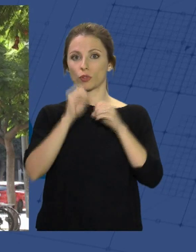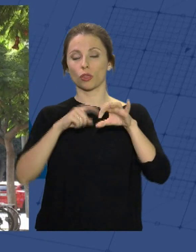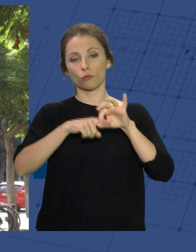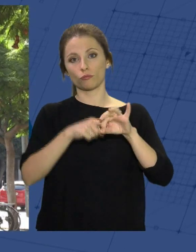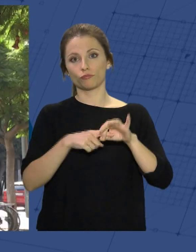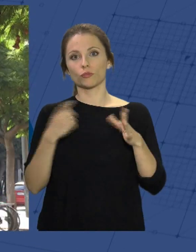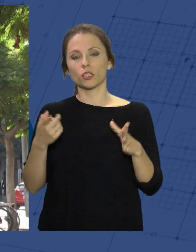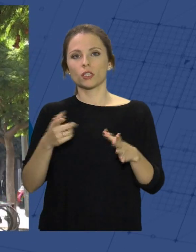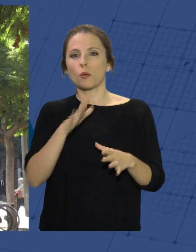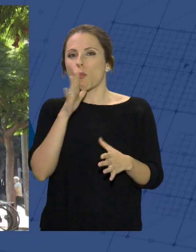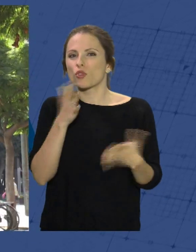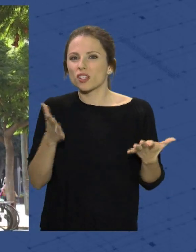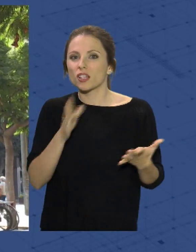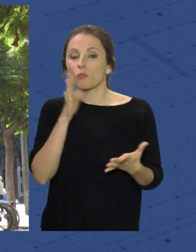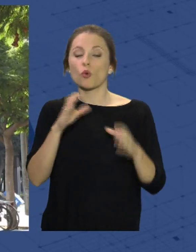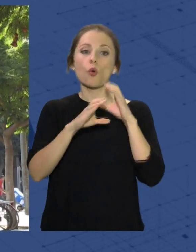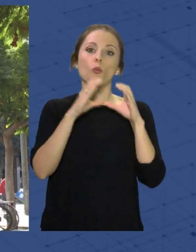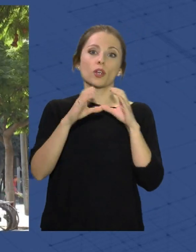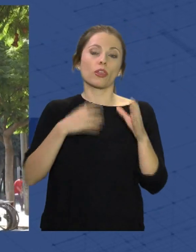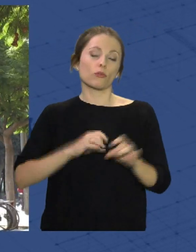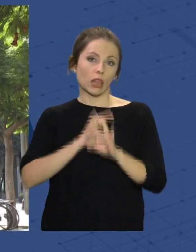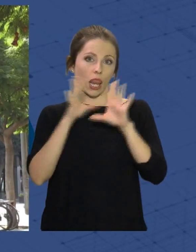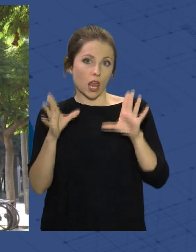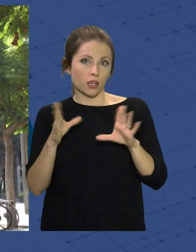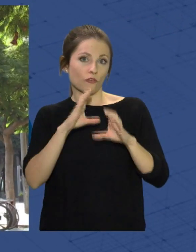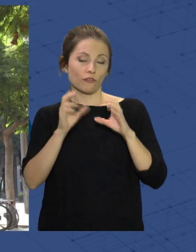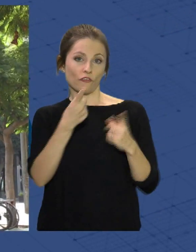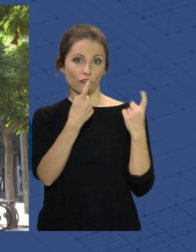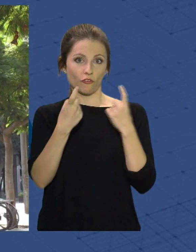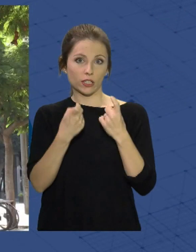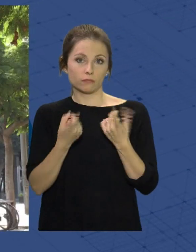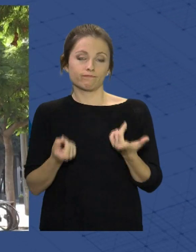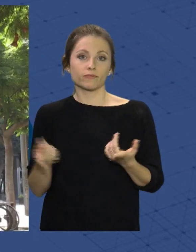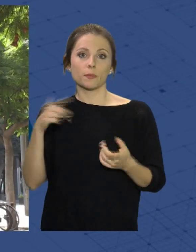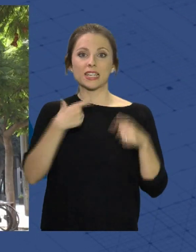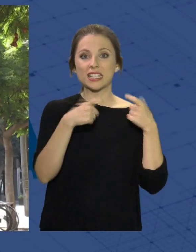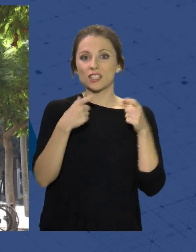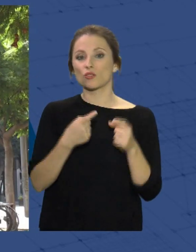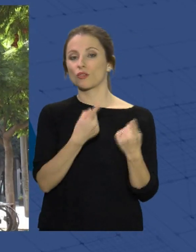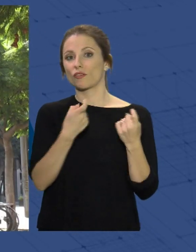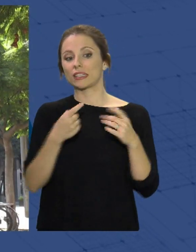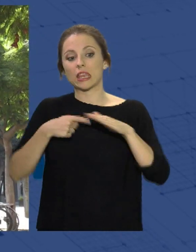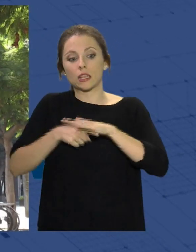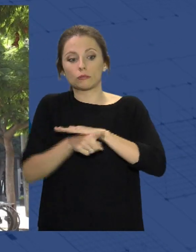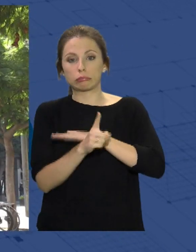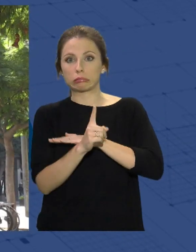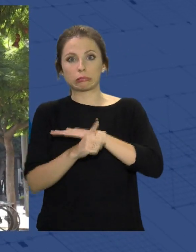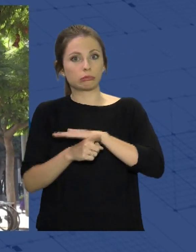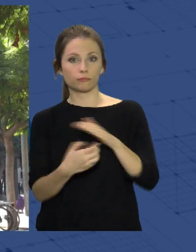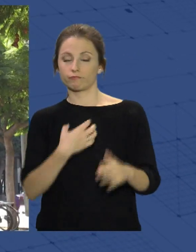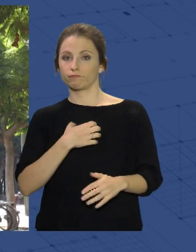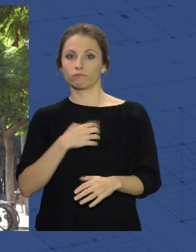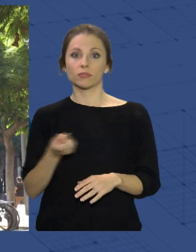todo a que tenemos una falta de comunicación evidente, que lastra al sector y que no permite su desarrollo y aparte que el día